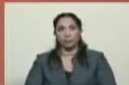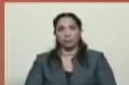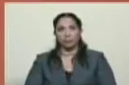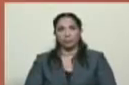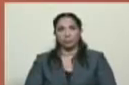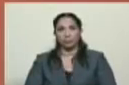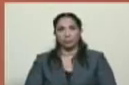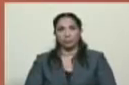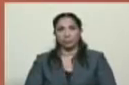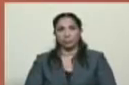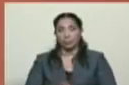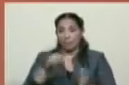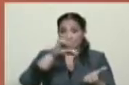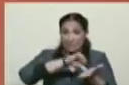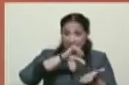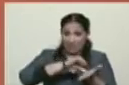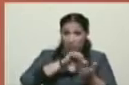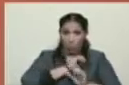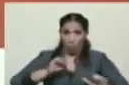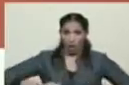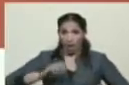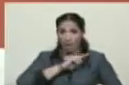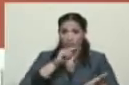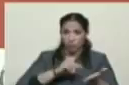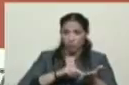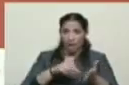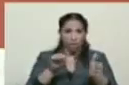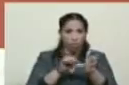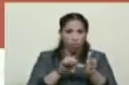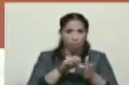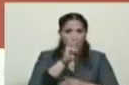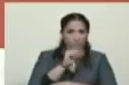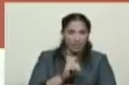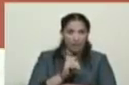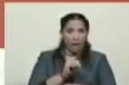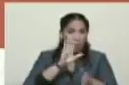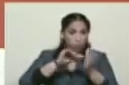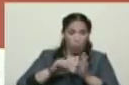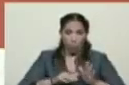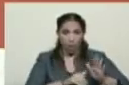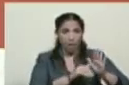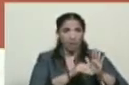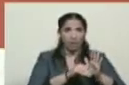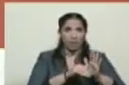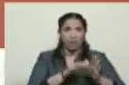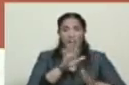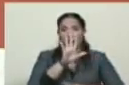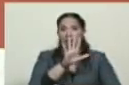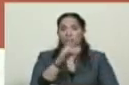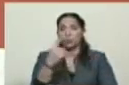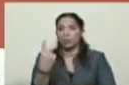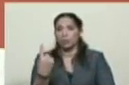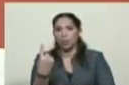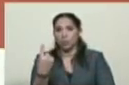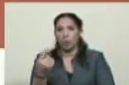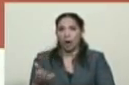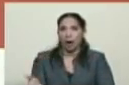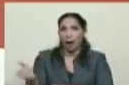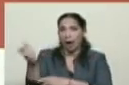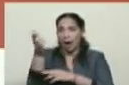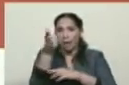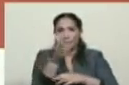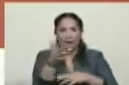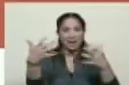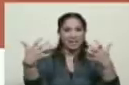centro de la Guardia Nacional situado en Petare fueron sustraídas 51 armas de